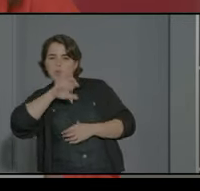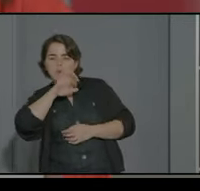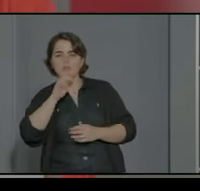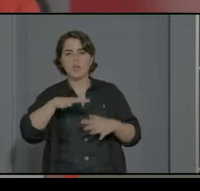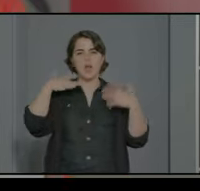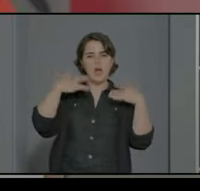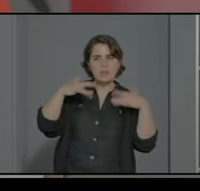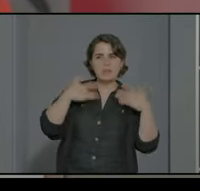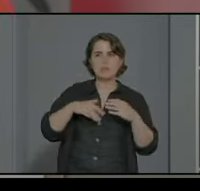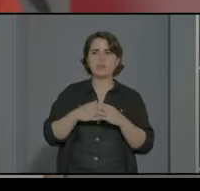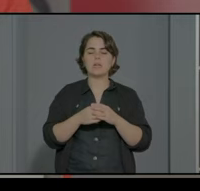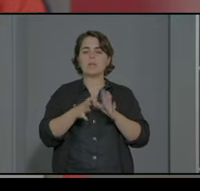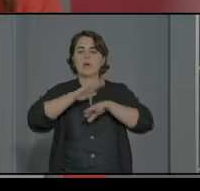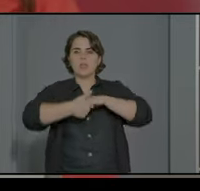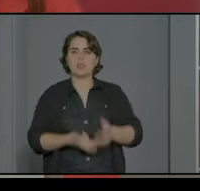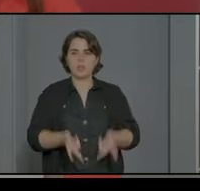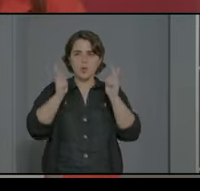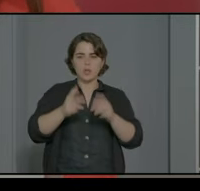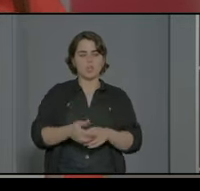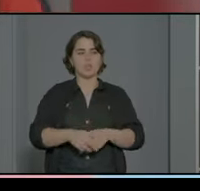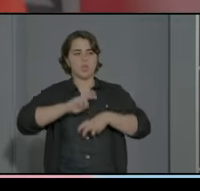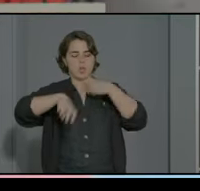democracia la innovación y la admiración